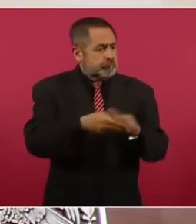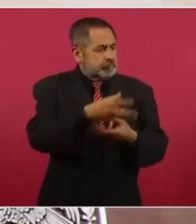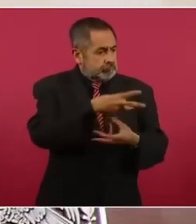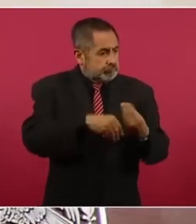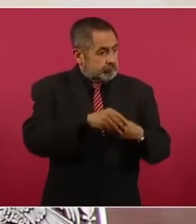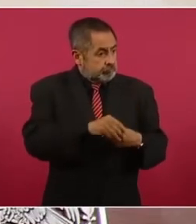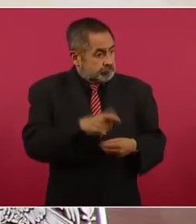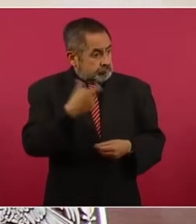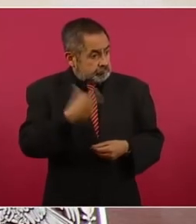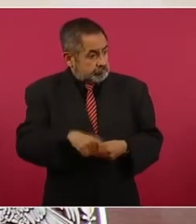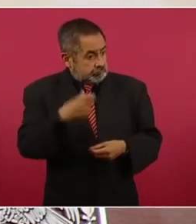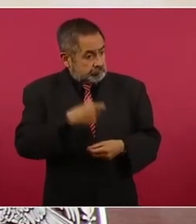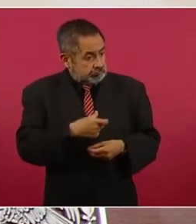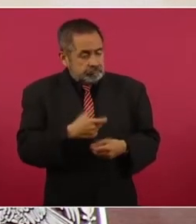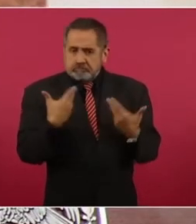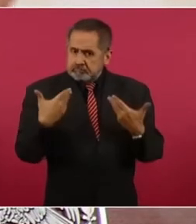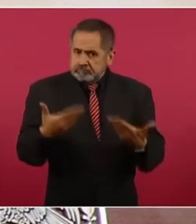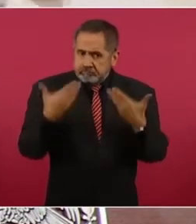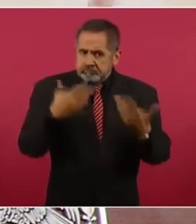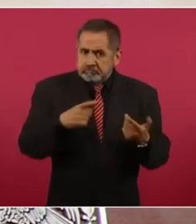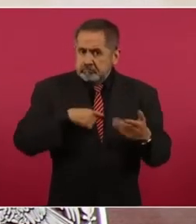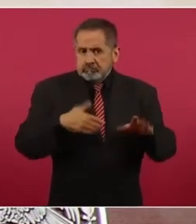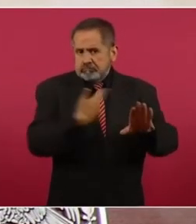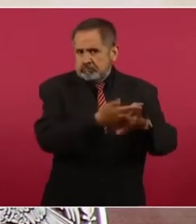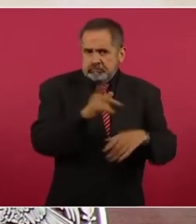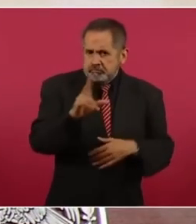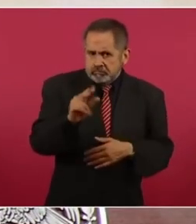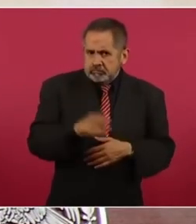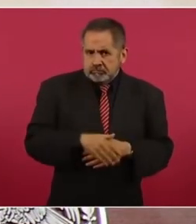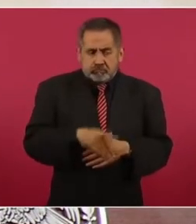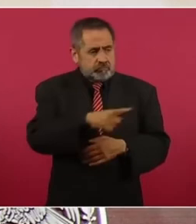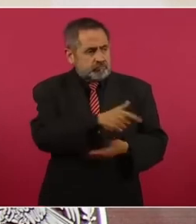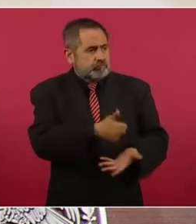genera empleos, contribuye.